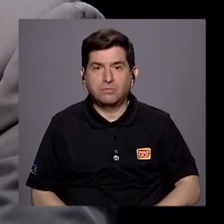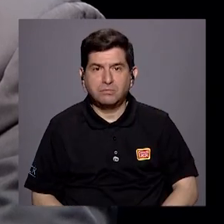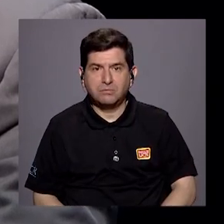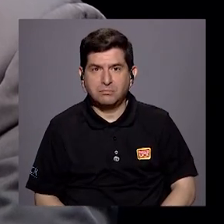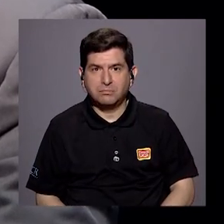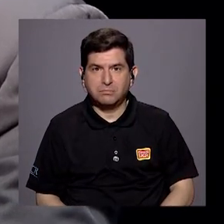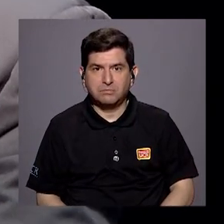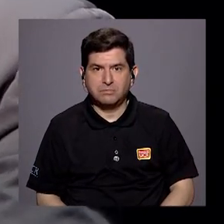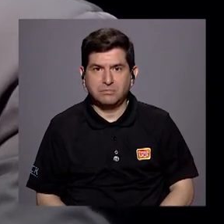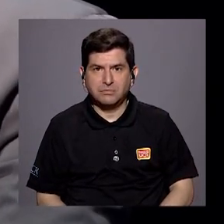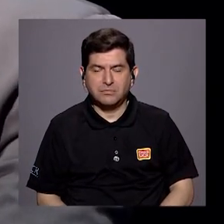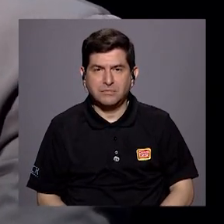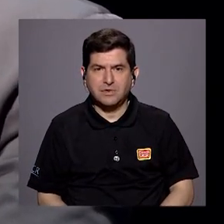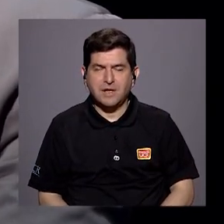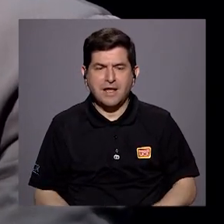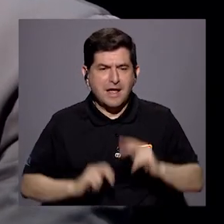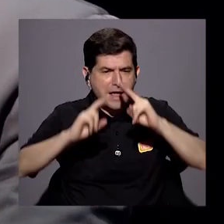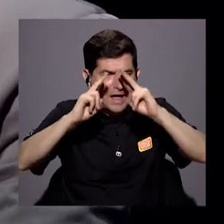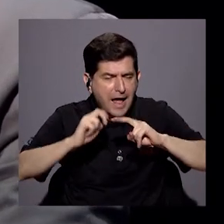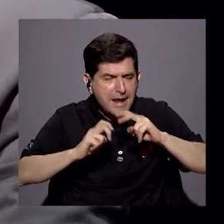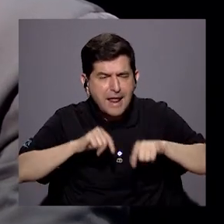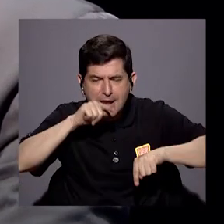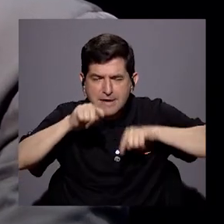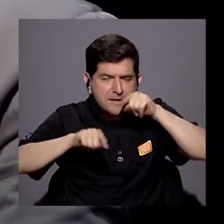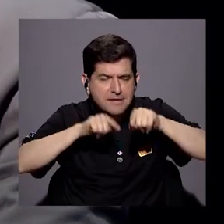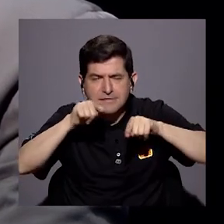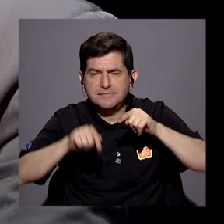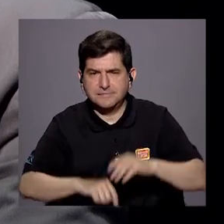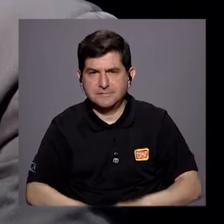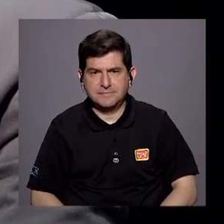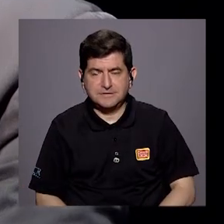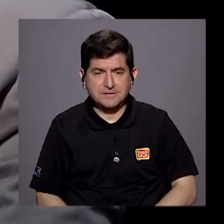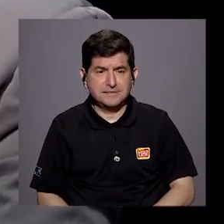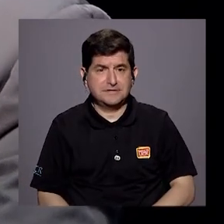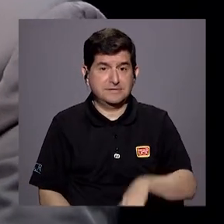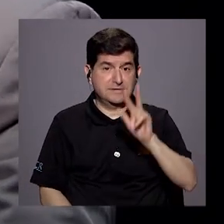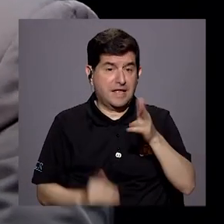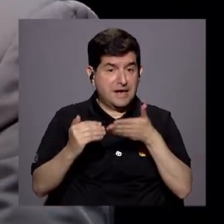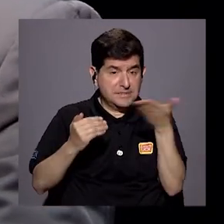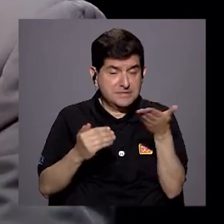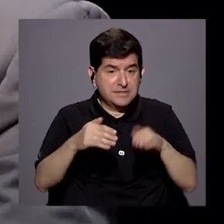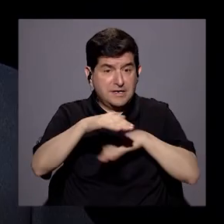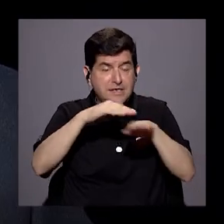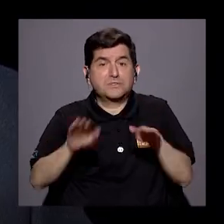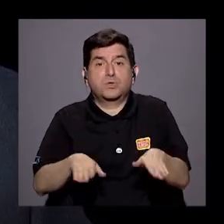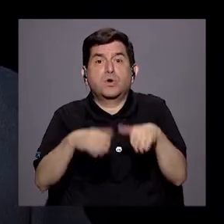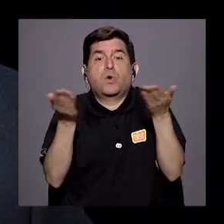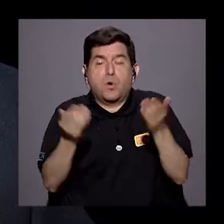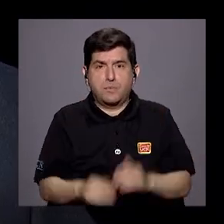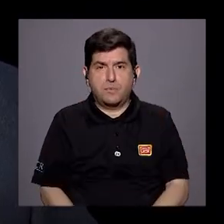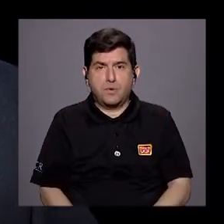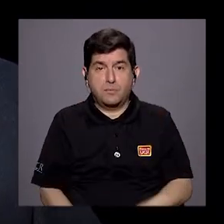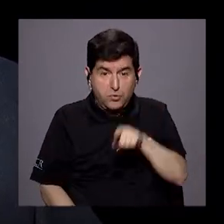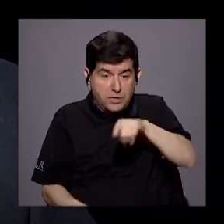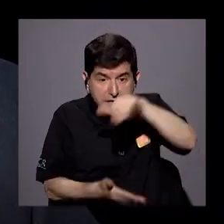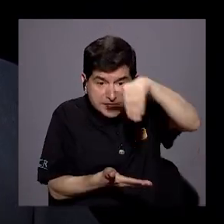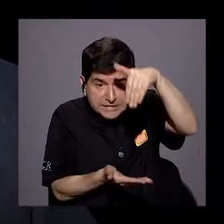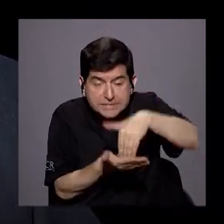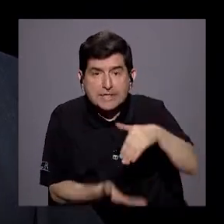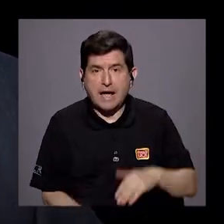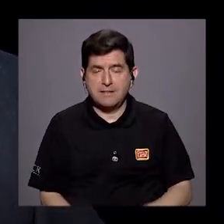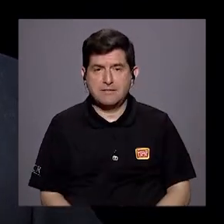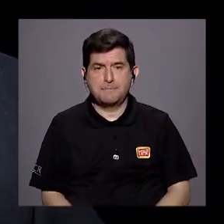¿Cómo se puede hacer una lectura crítica sobre esos tres aspectos básicos? Son neurálgicos. Mire,